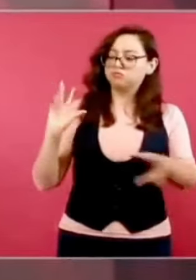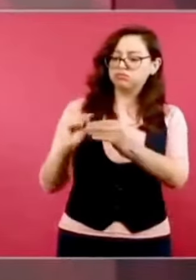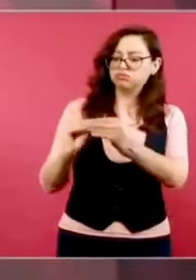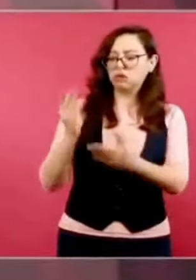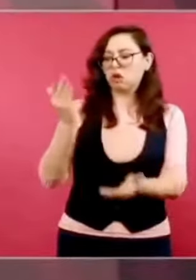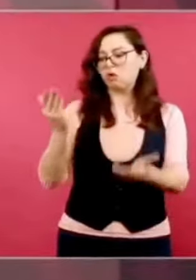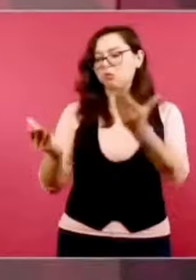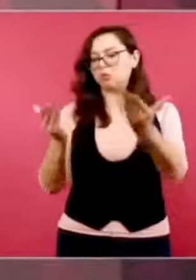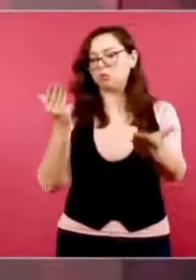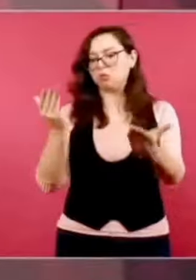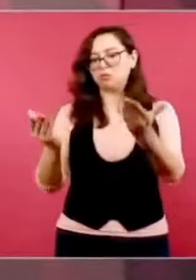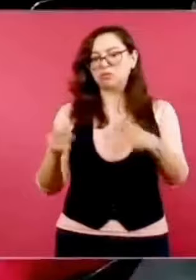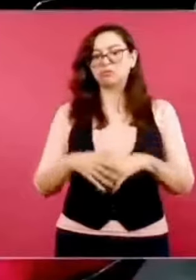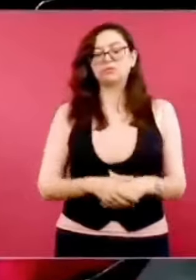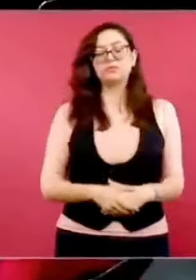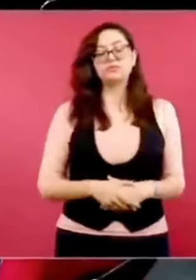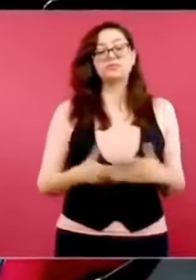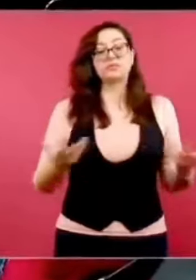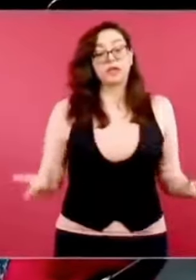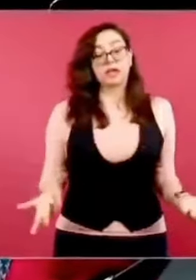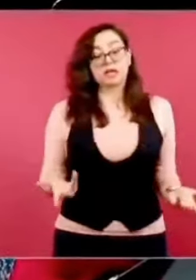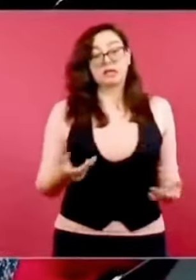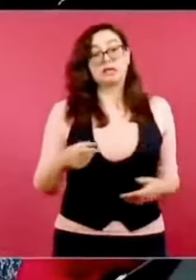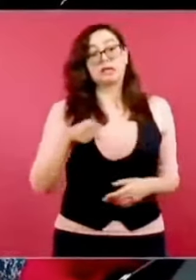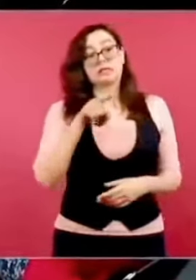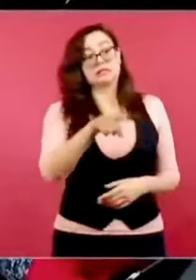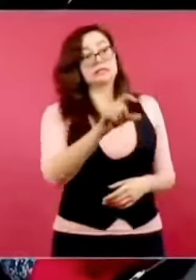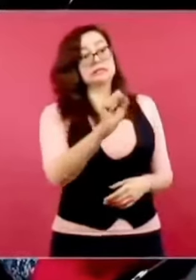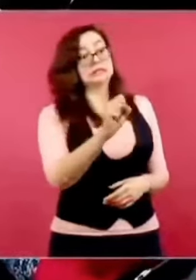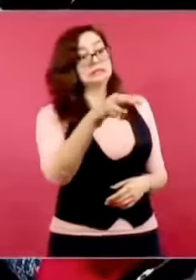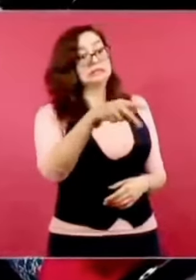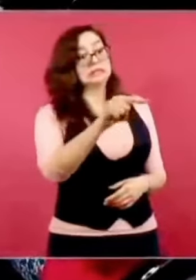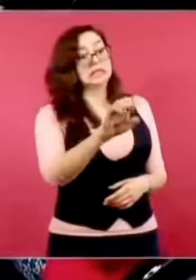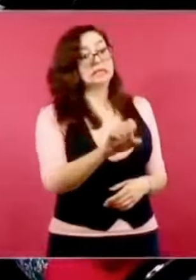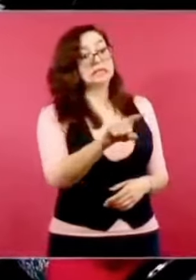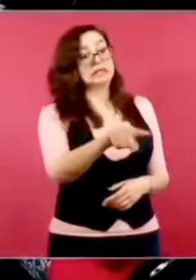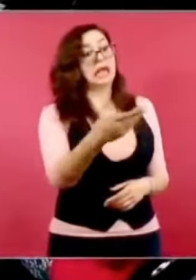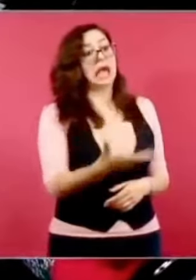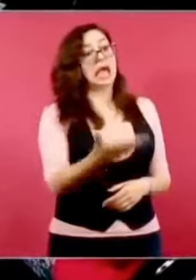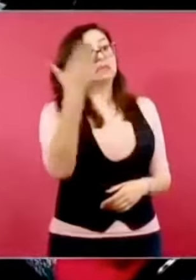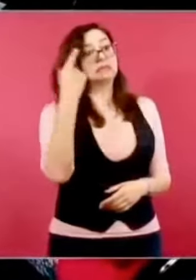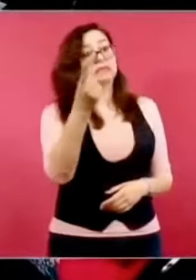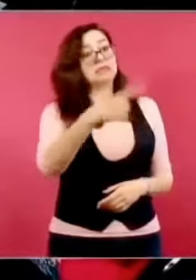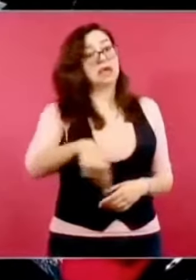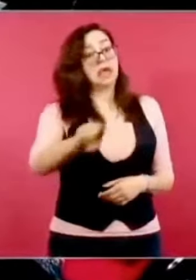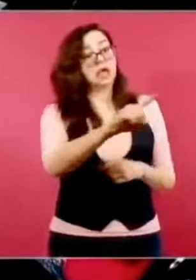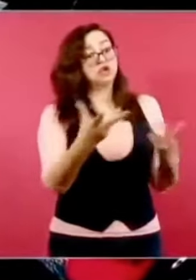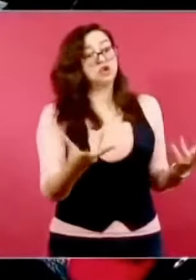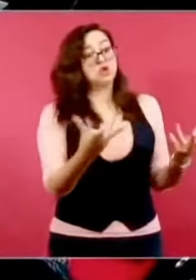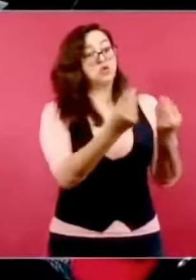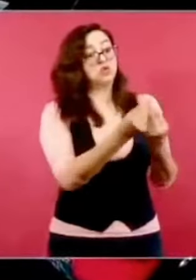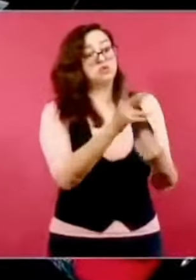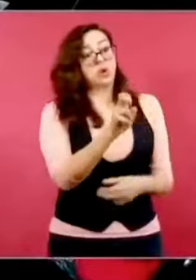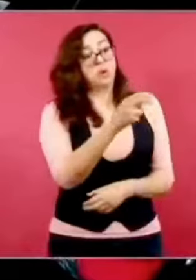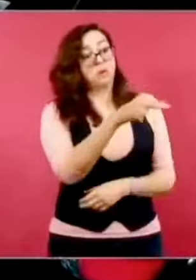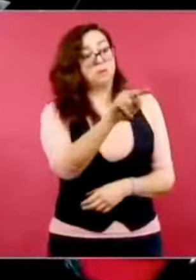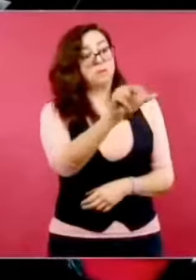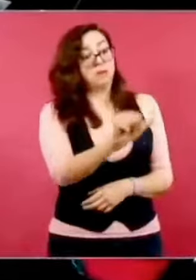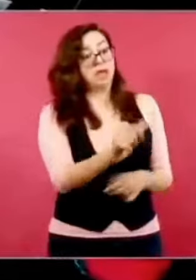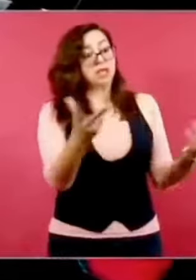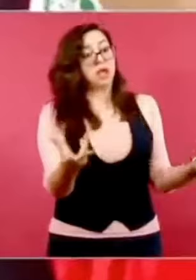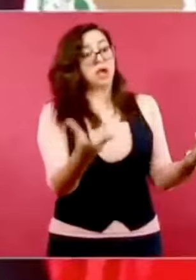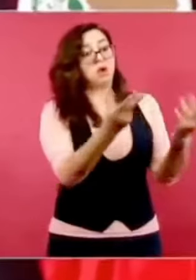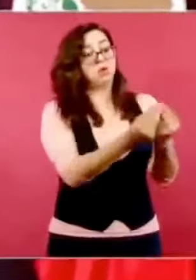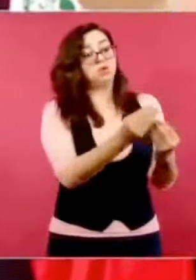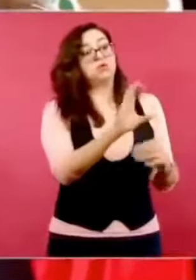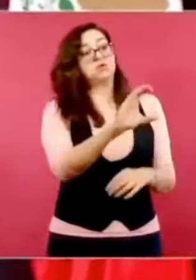Pero esto no es el caso del CENTE. Ellos estuvieron a favor de la reforma de Peña. Trabajaron con Claudio Quindos. Pero ya cambiaron